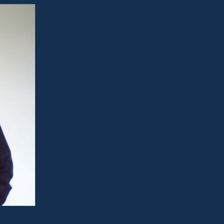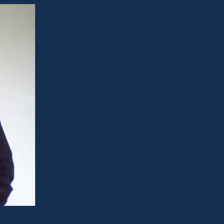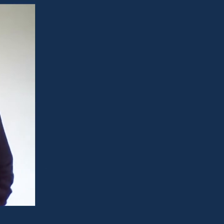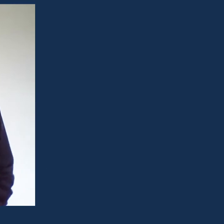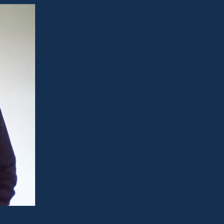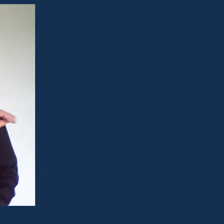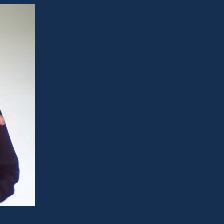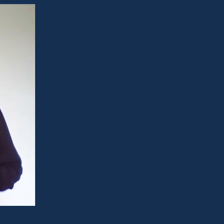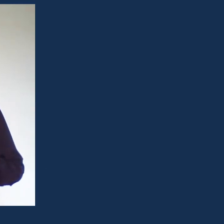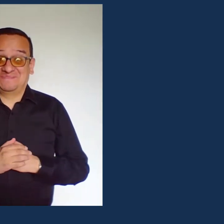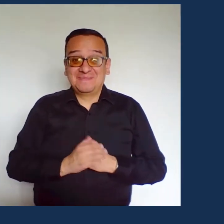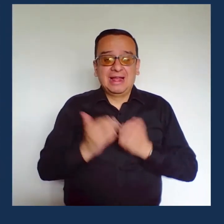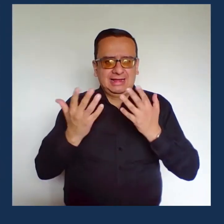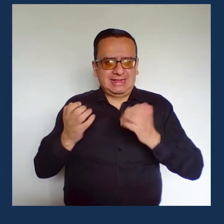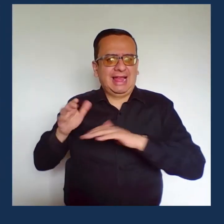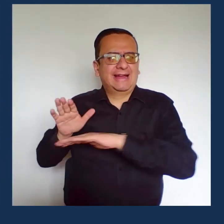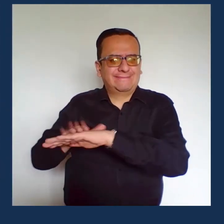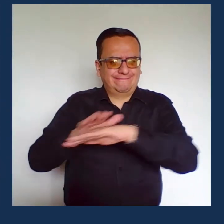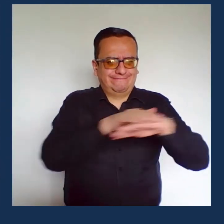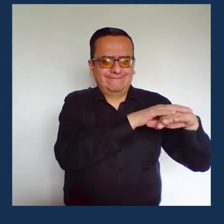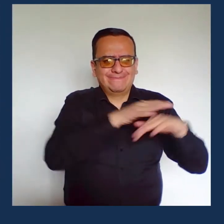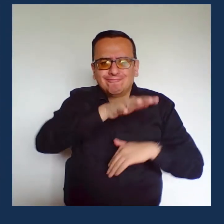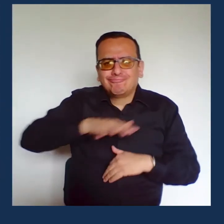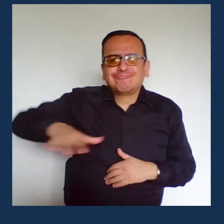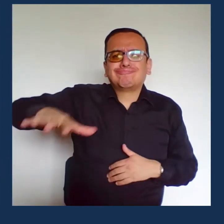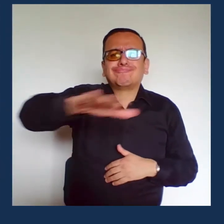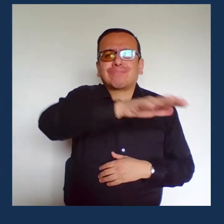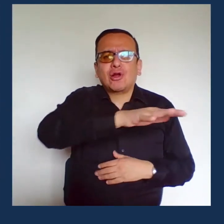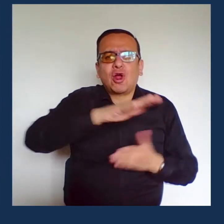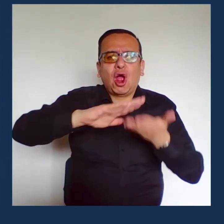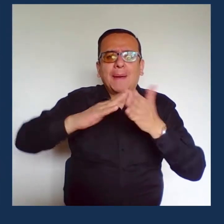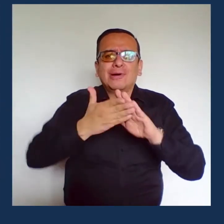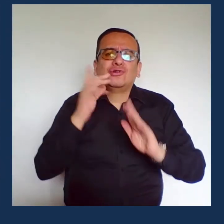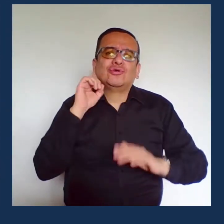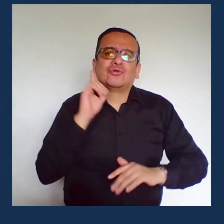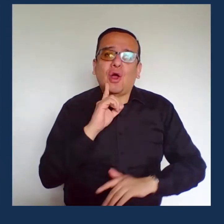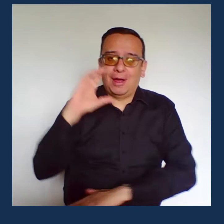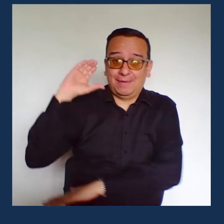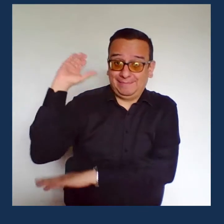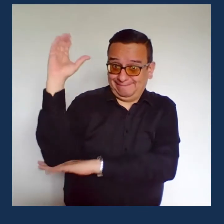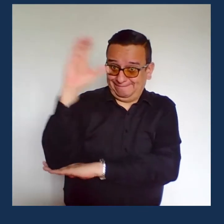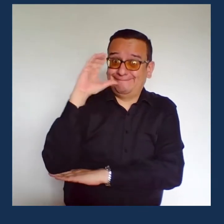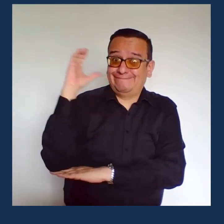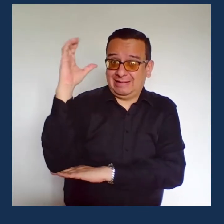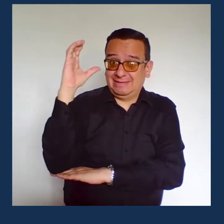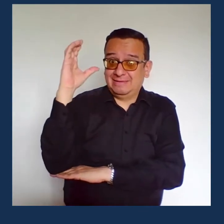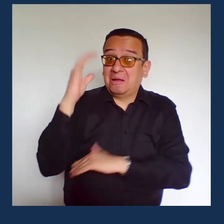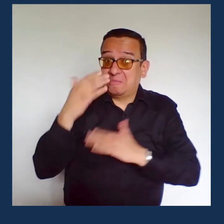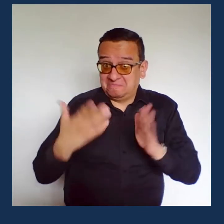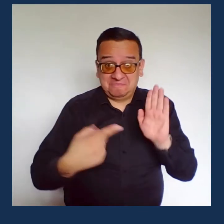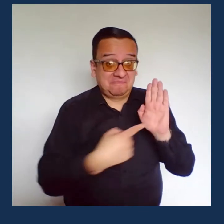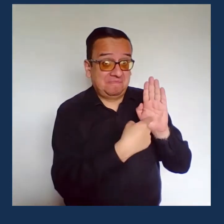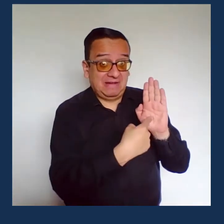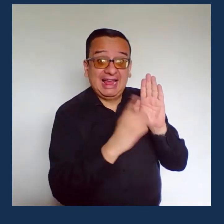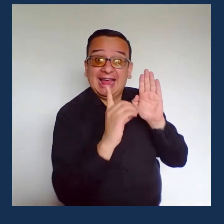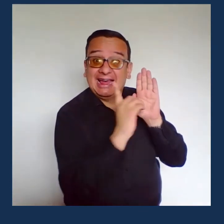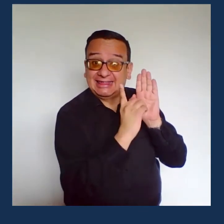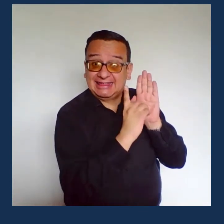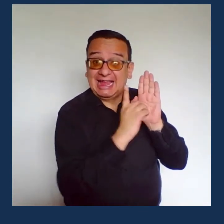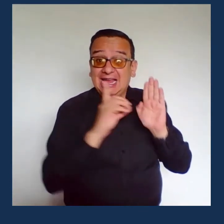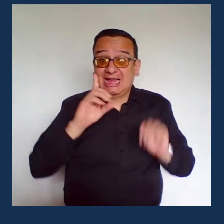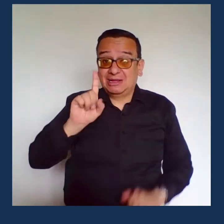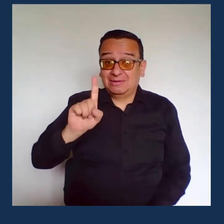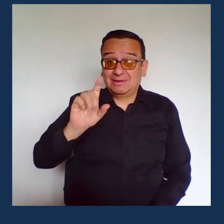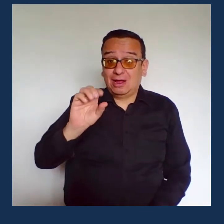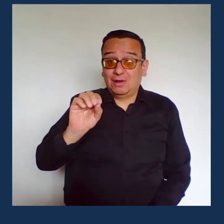Hola a todos Queremos informar a toda la comunidad sorda de Colombia que por